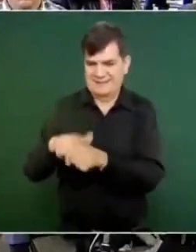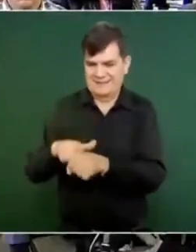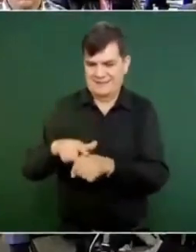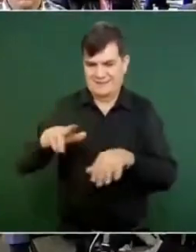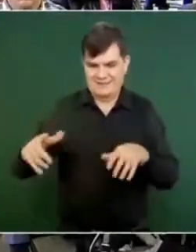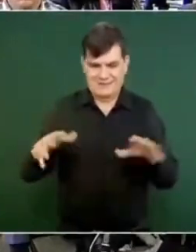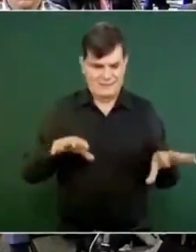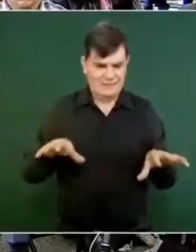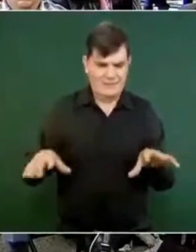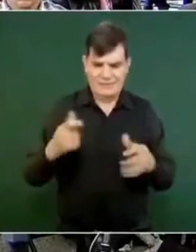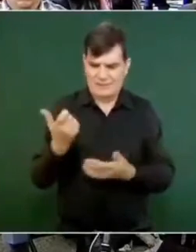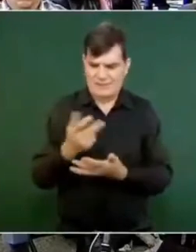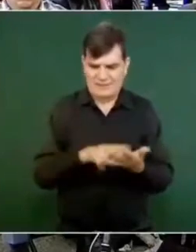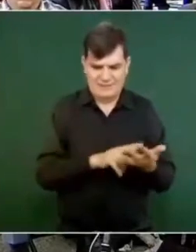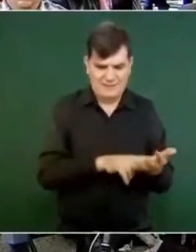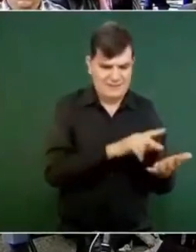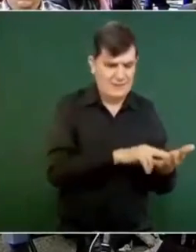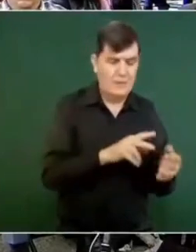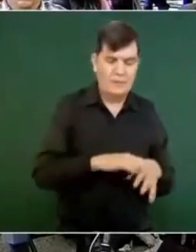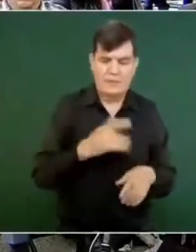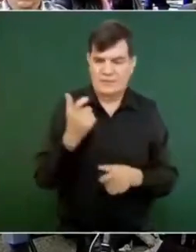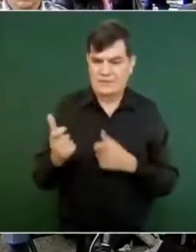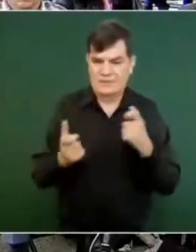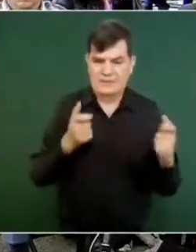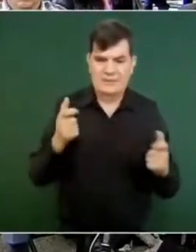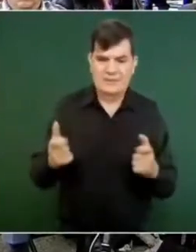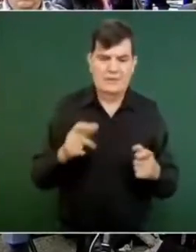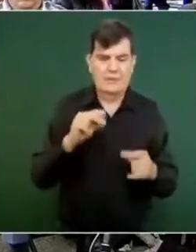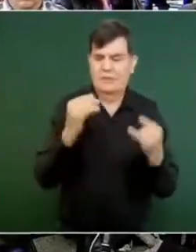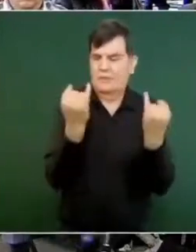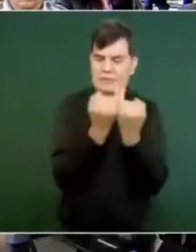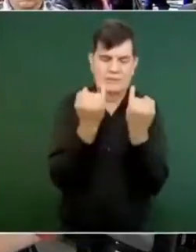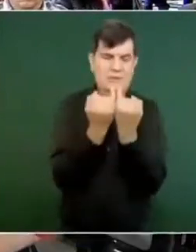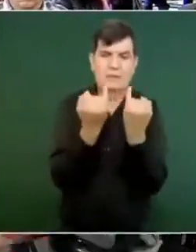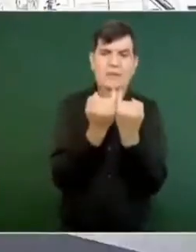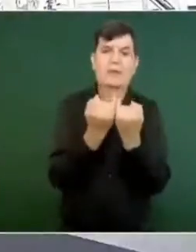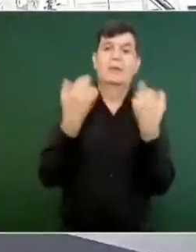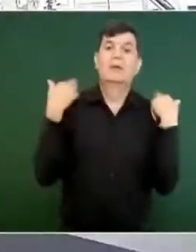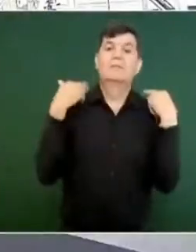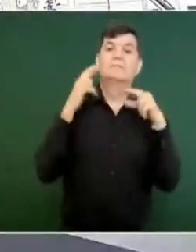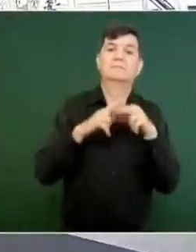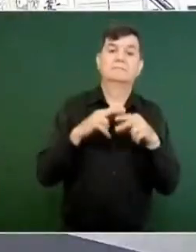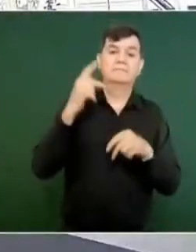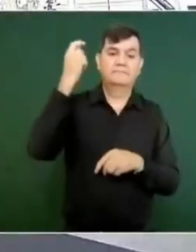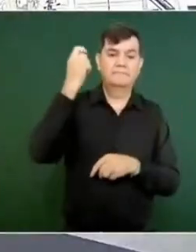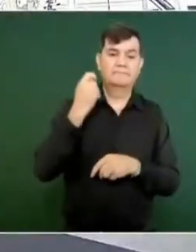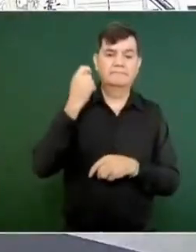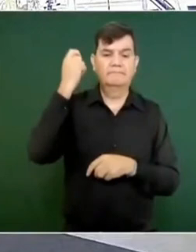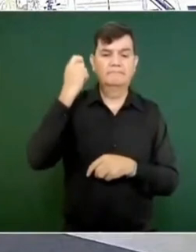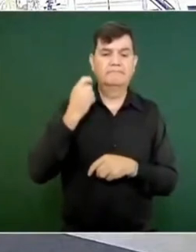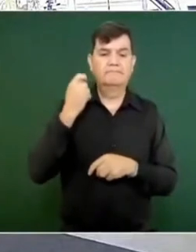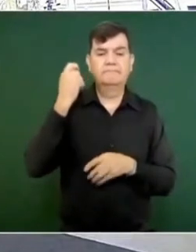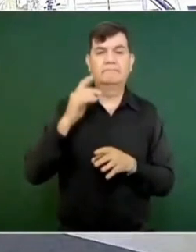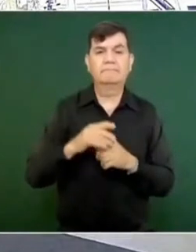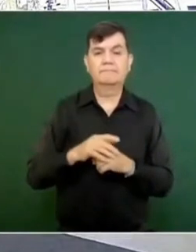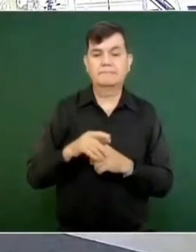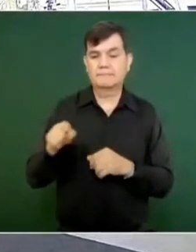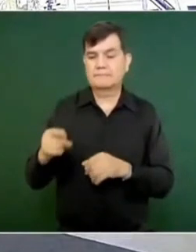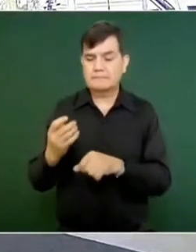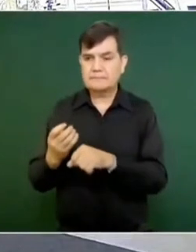mencionar en el tema de los recursos. No es lo mismo un profesor que se jubila en